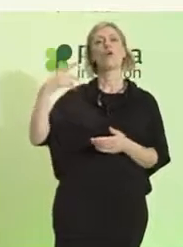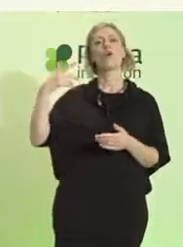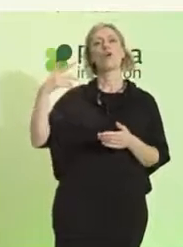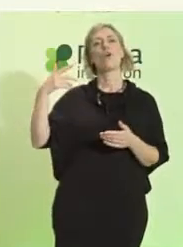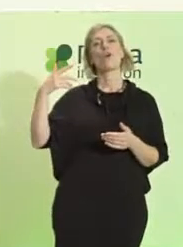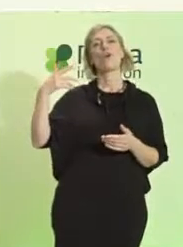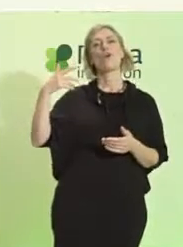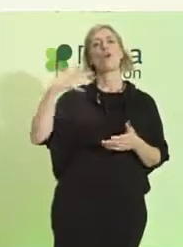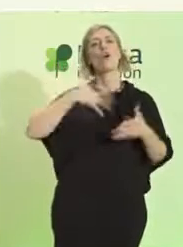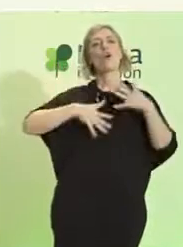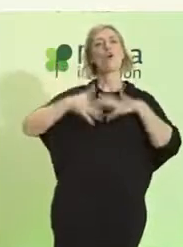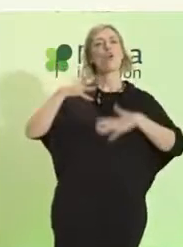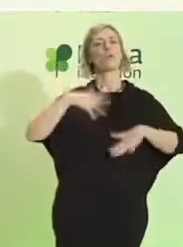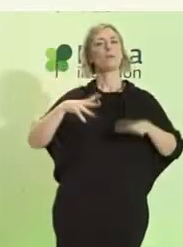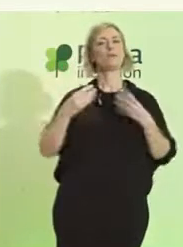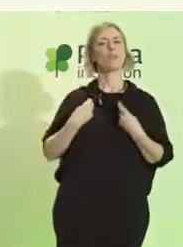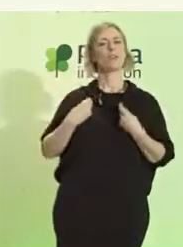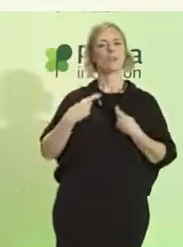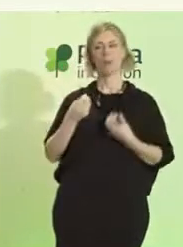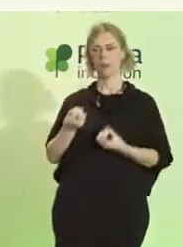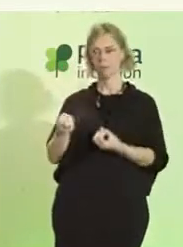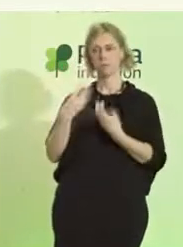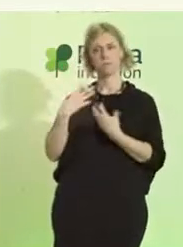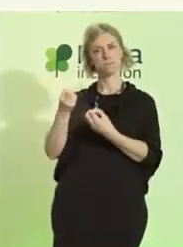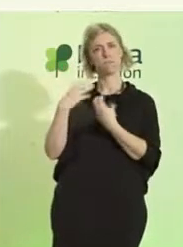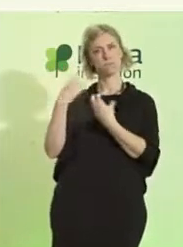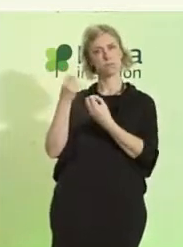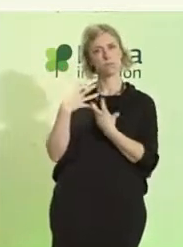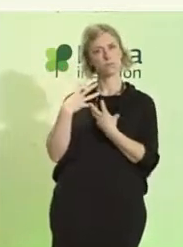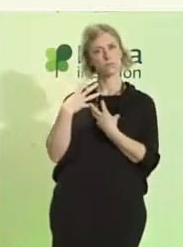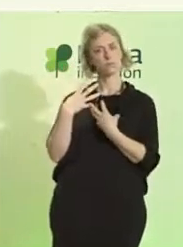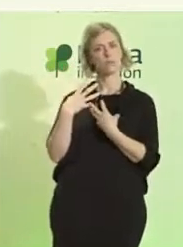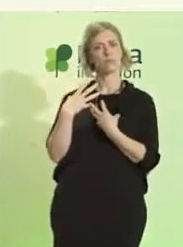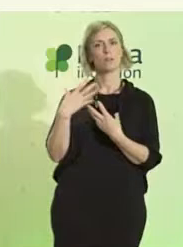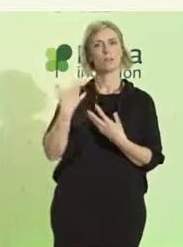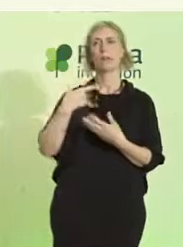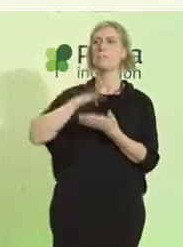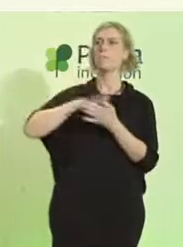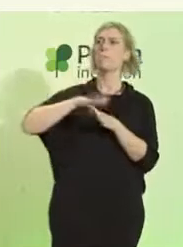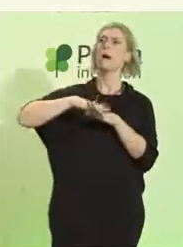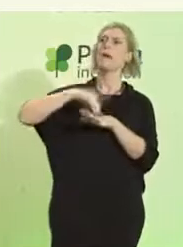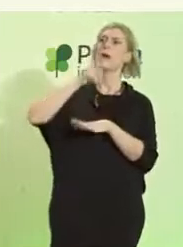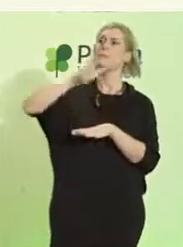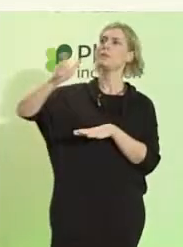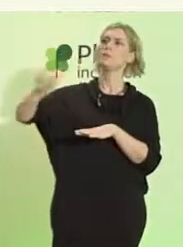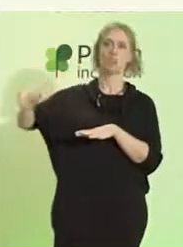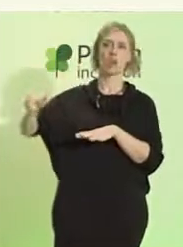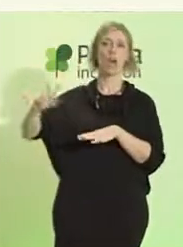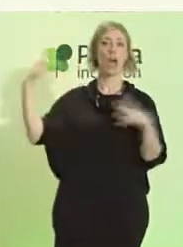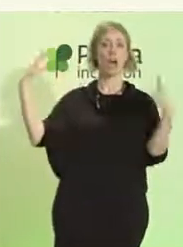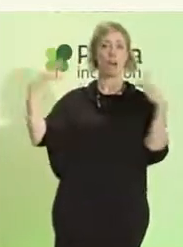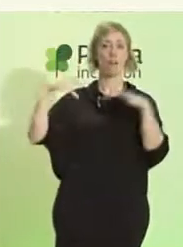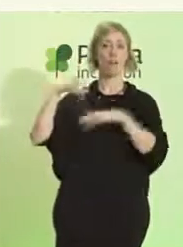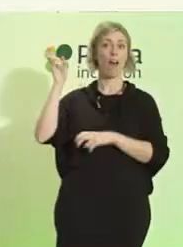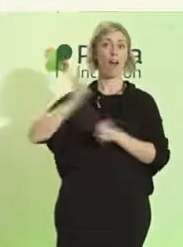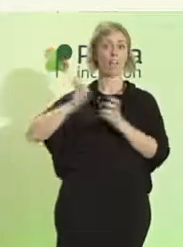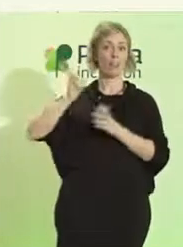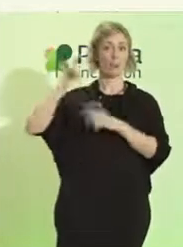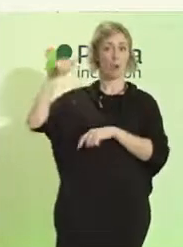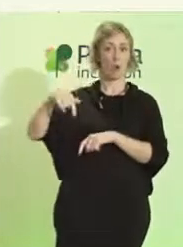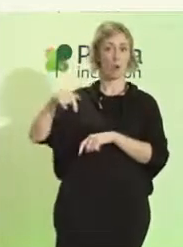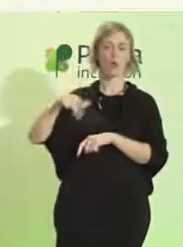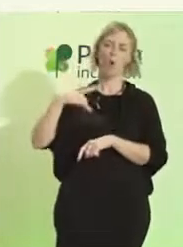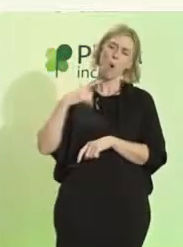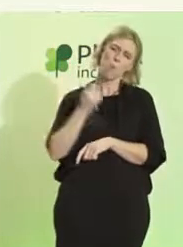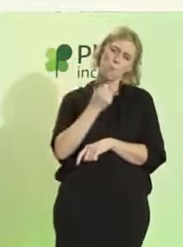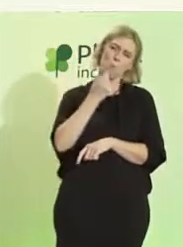nos acompañan durante el desarrollo del encuentro. Incluso yo diría que incluso un poquito más. Quiero